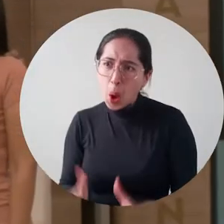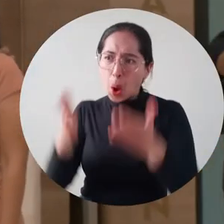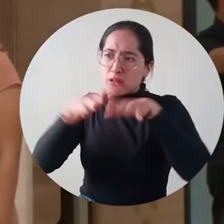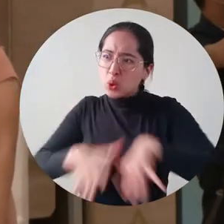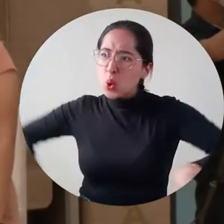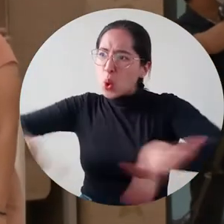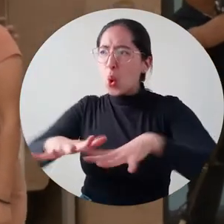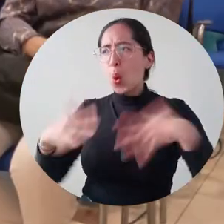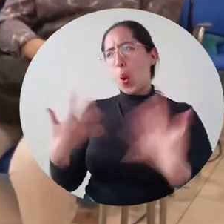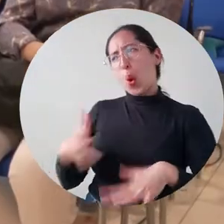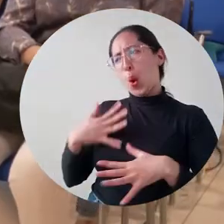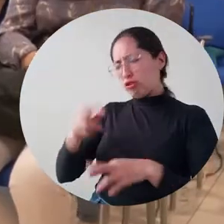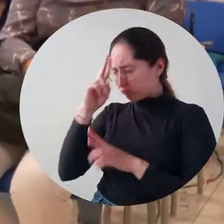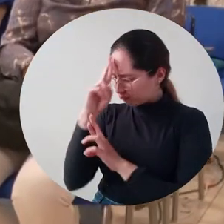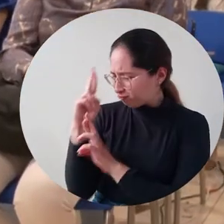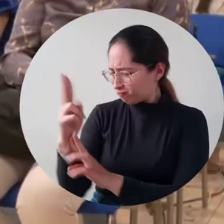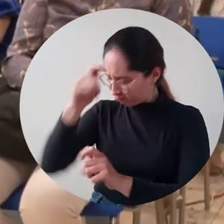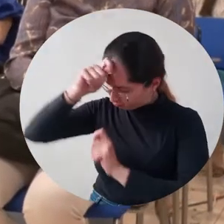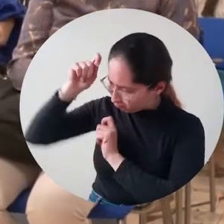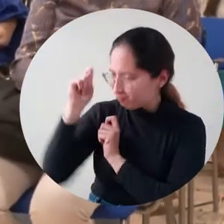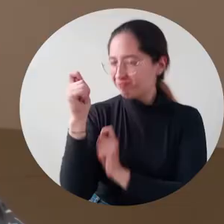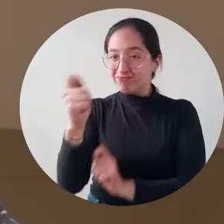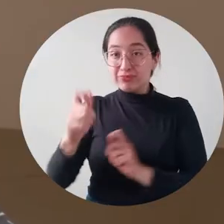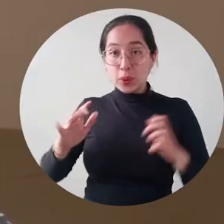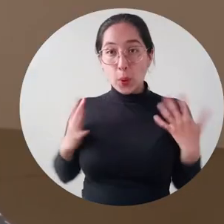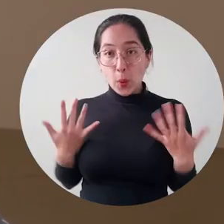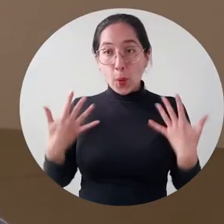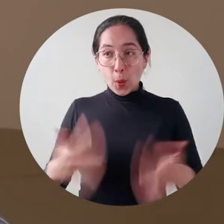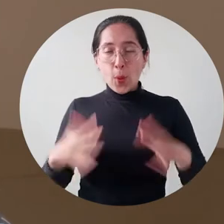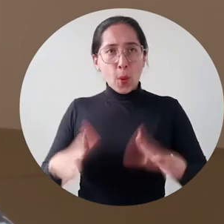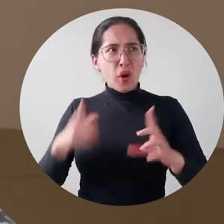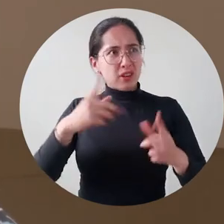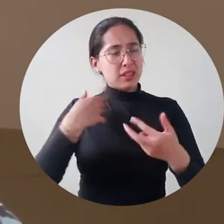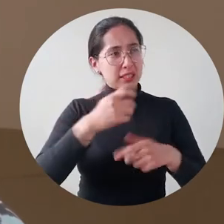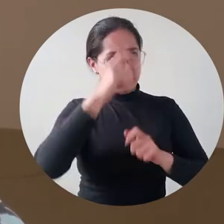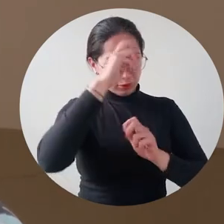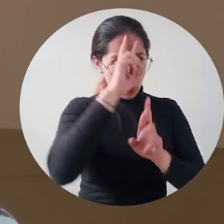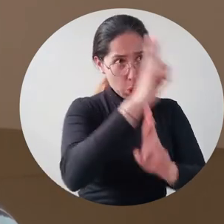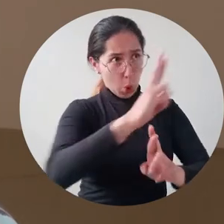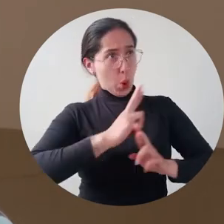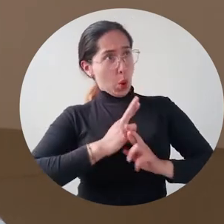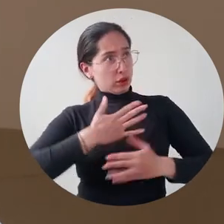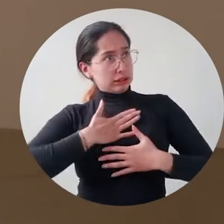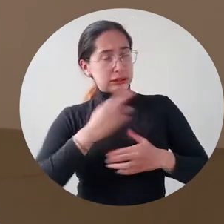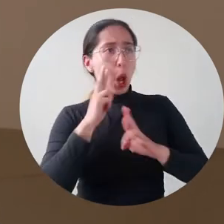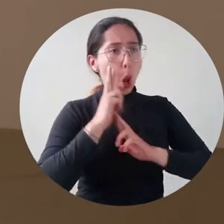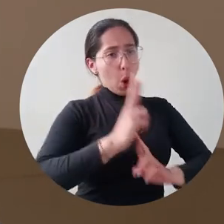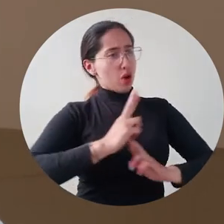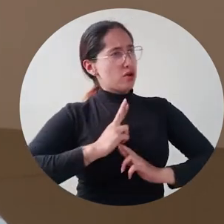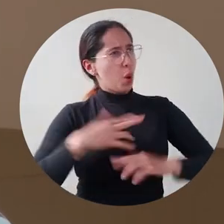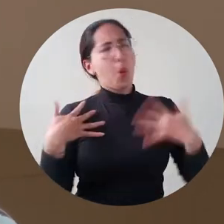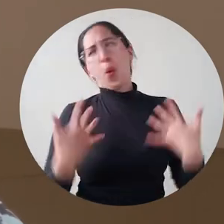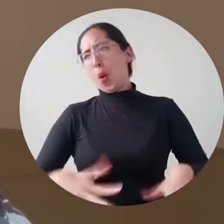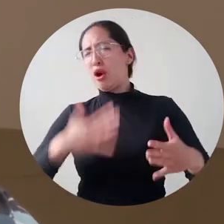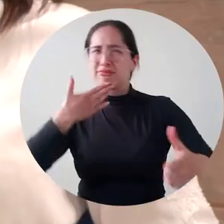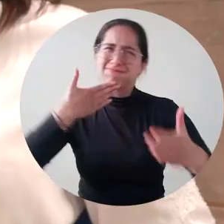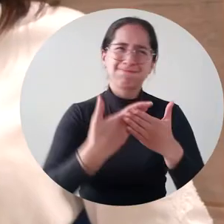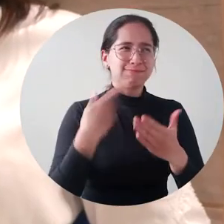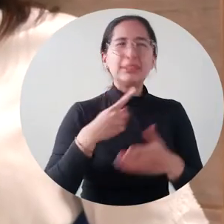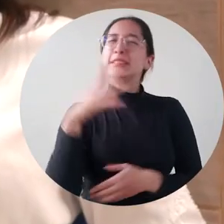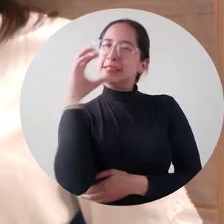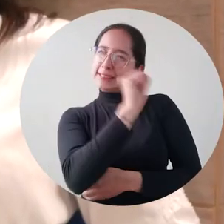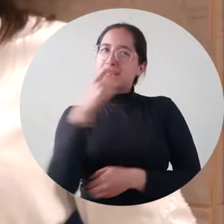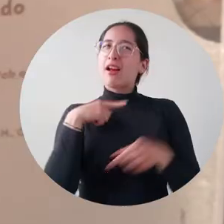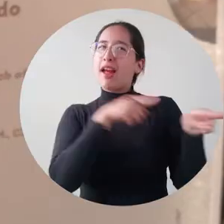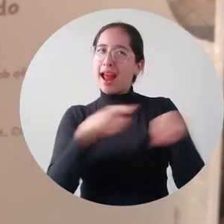academia y el territorio con su labor investigativa. Este reconocimiento es un aliciente, es una gran motivación a continuar trabajando de esta